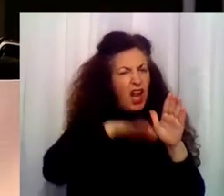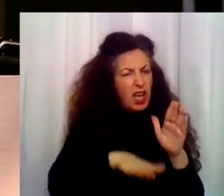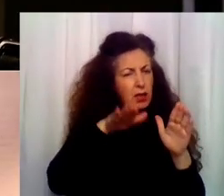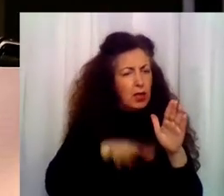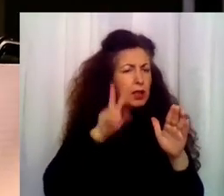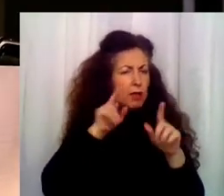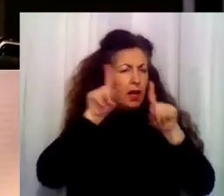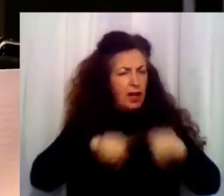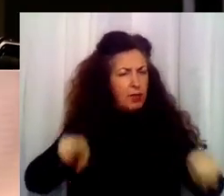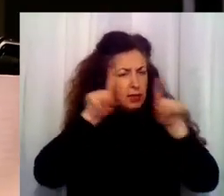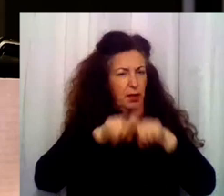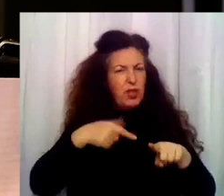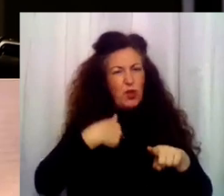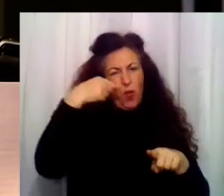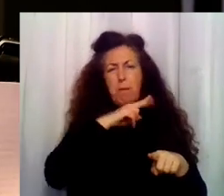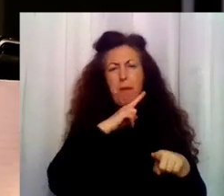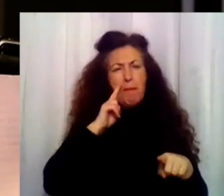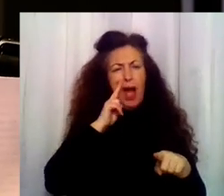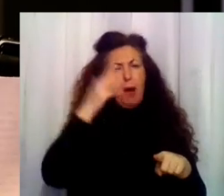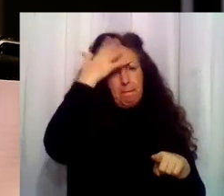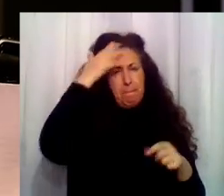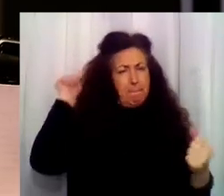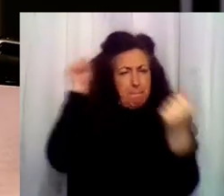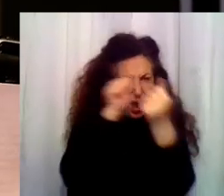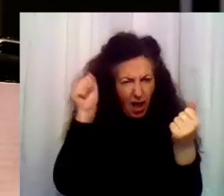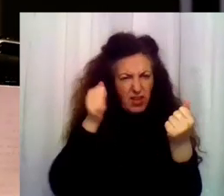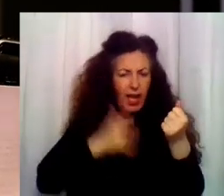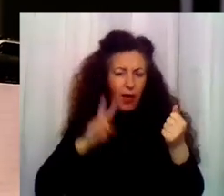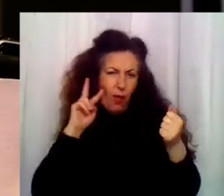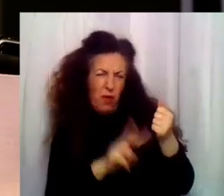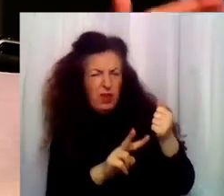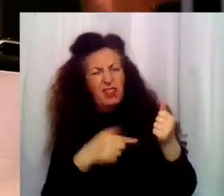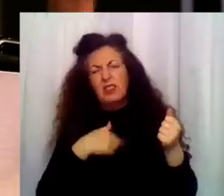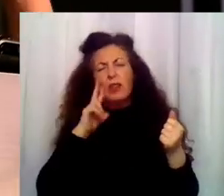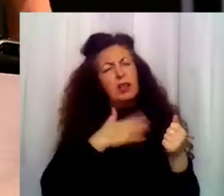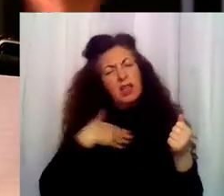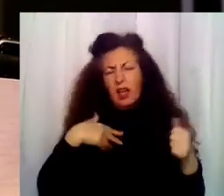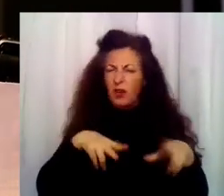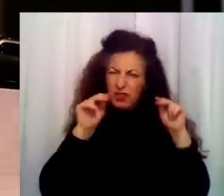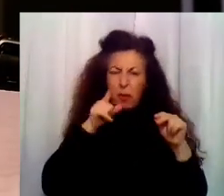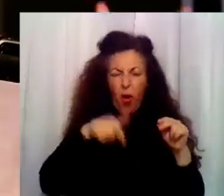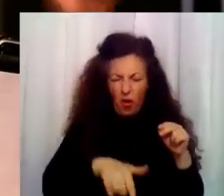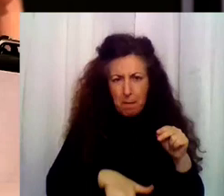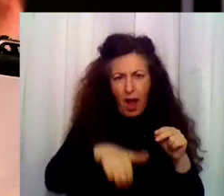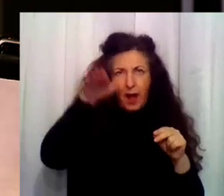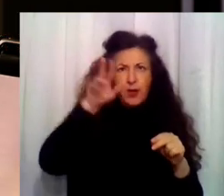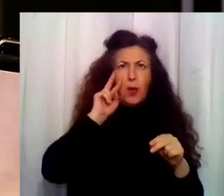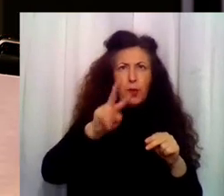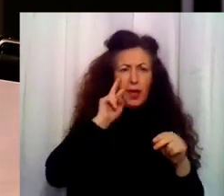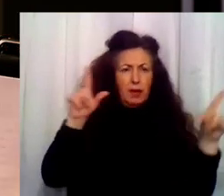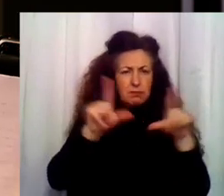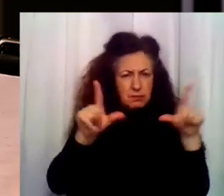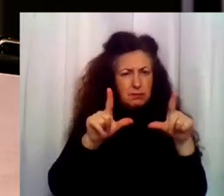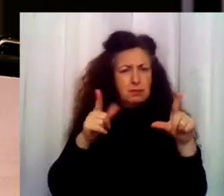De verdad, que es que... ¡Oh, qué bochorno, de verdad! ¡Qué bochorno! No quiero que se me vea ahí cuando sea mayor él y que se cree... No, no, no.